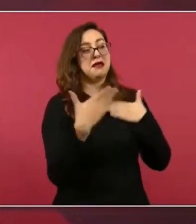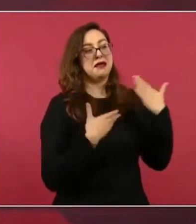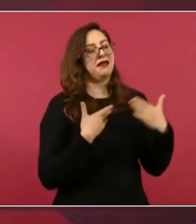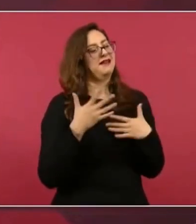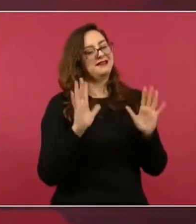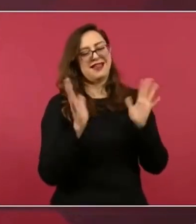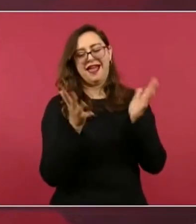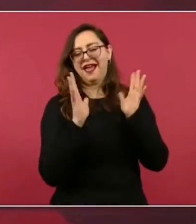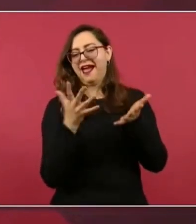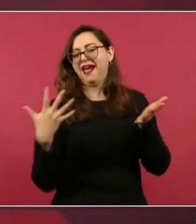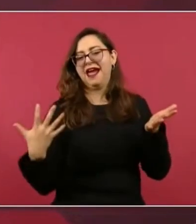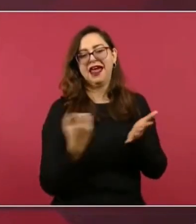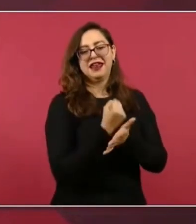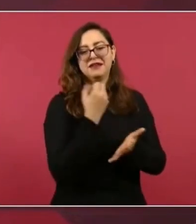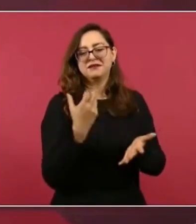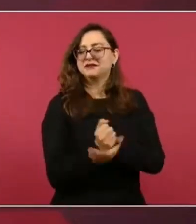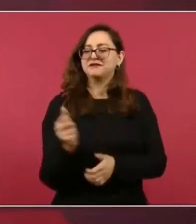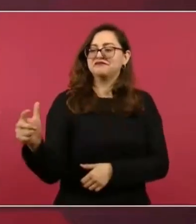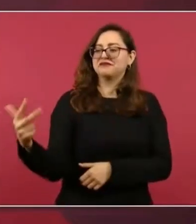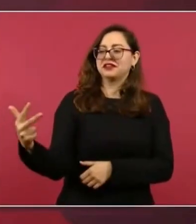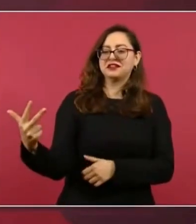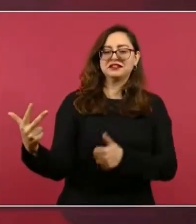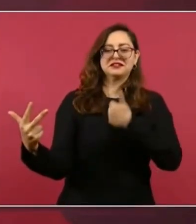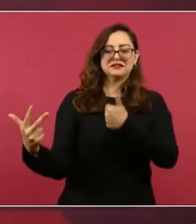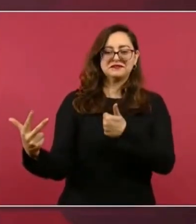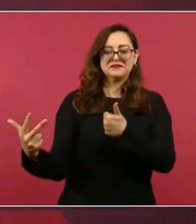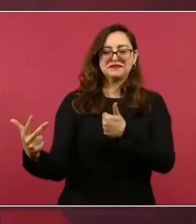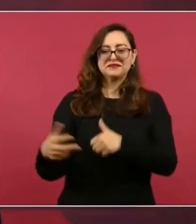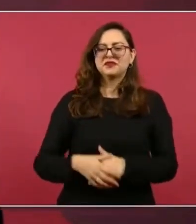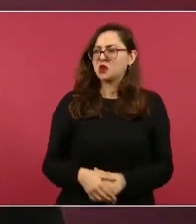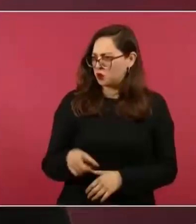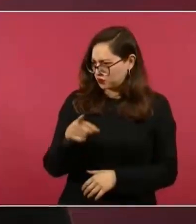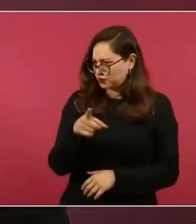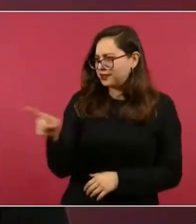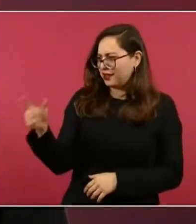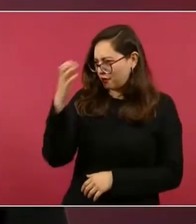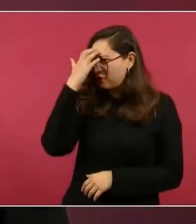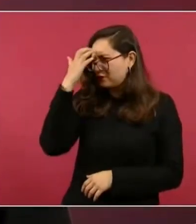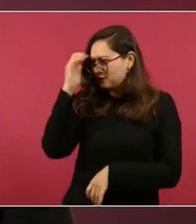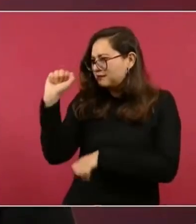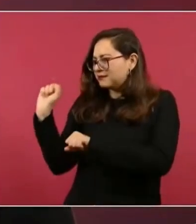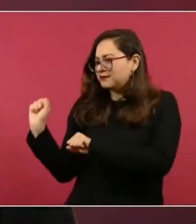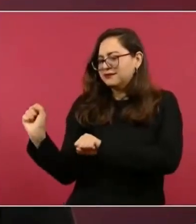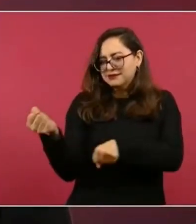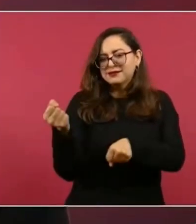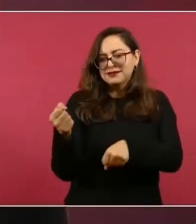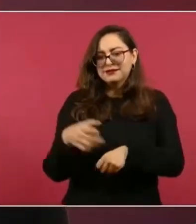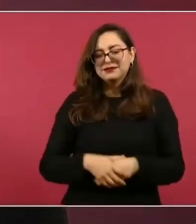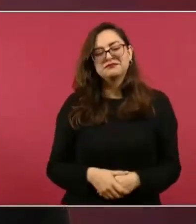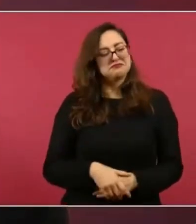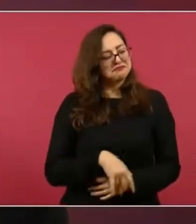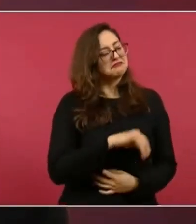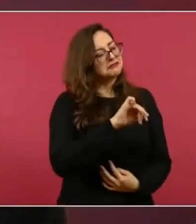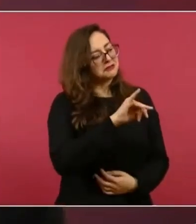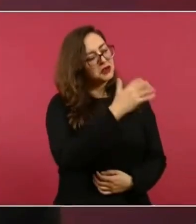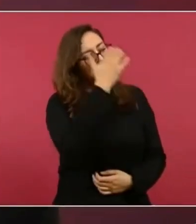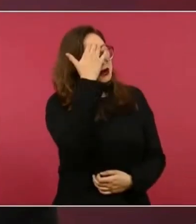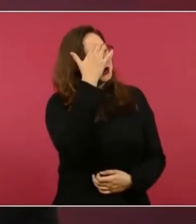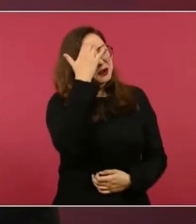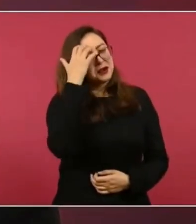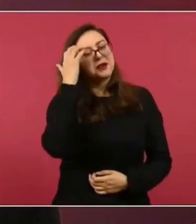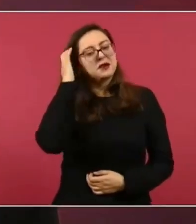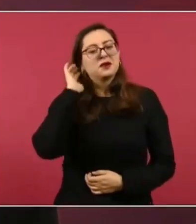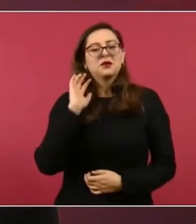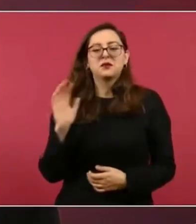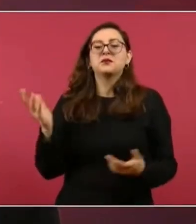y ahí estaba el dos gago de ellos, le dije, ¿saben de béisbol, verdad? Sí. Bueno, ¿qué